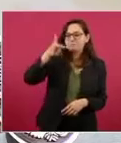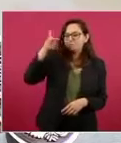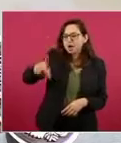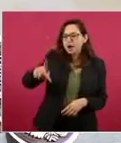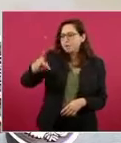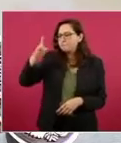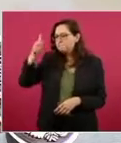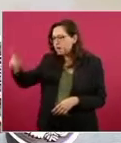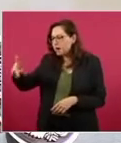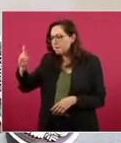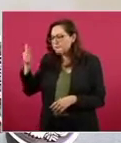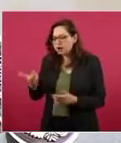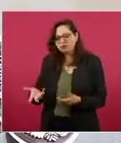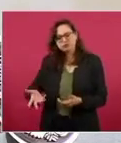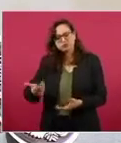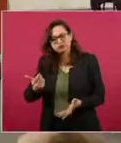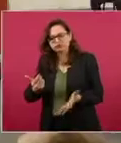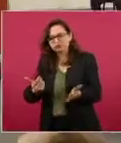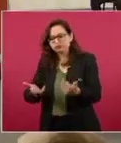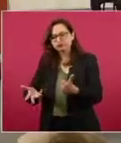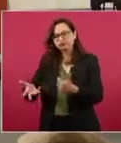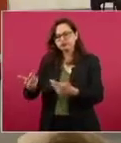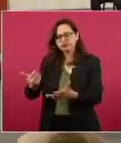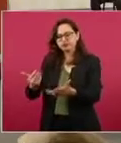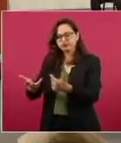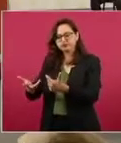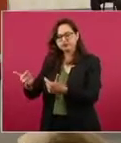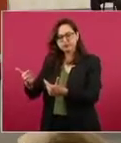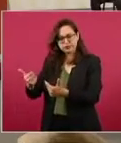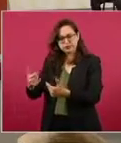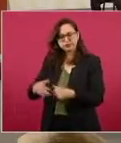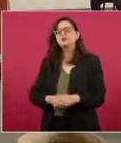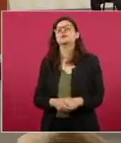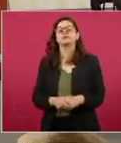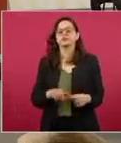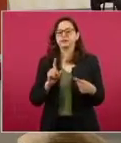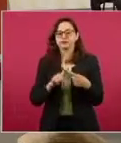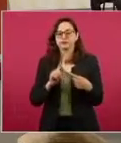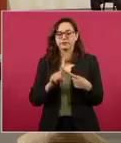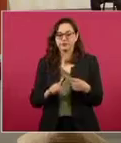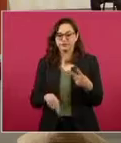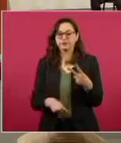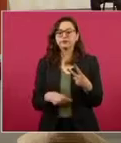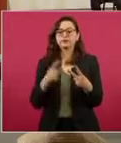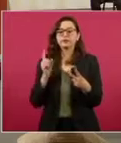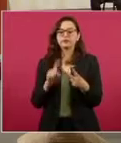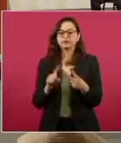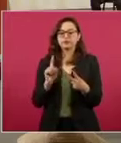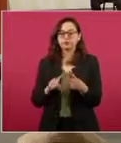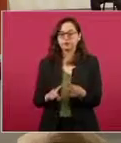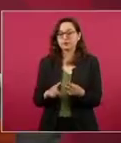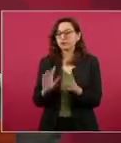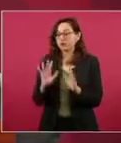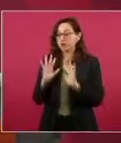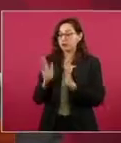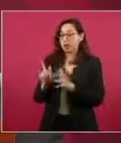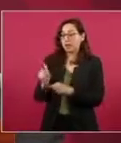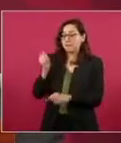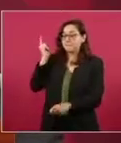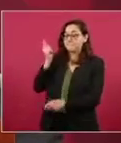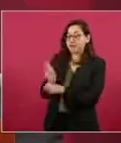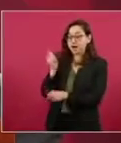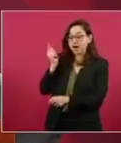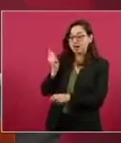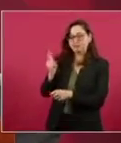la ruta del tren. La segunda tarea tiene que ver con el mejoramiento de las zonas arqueológicas.